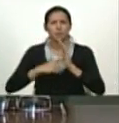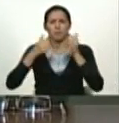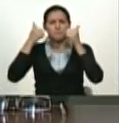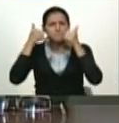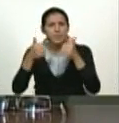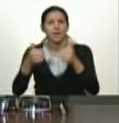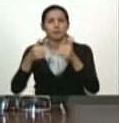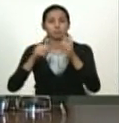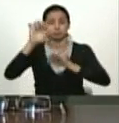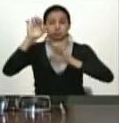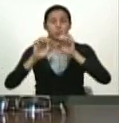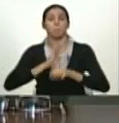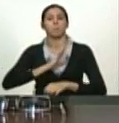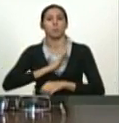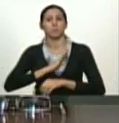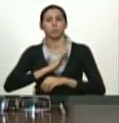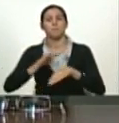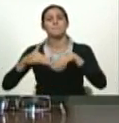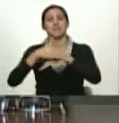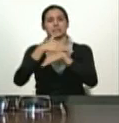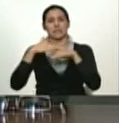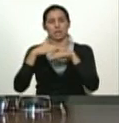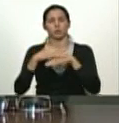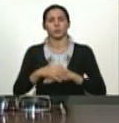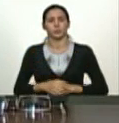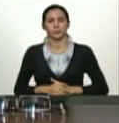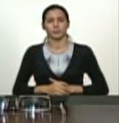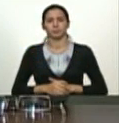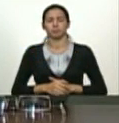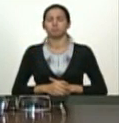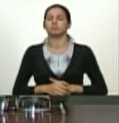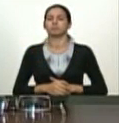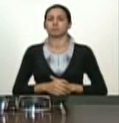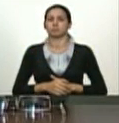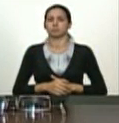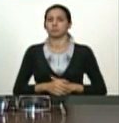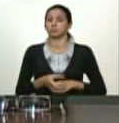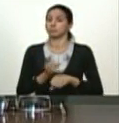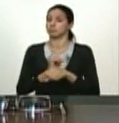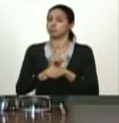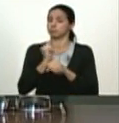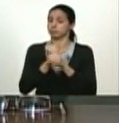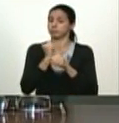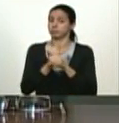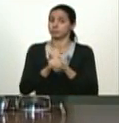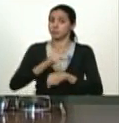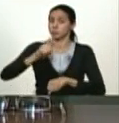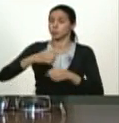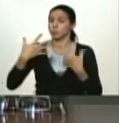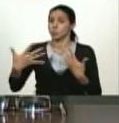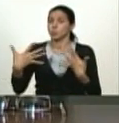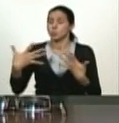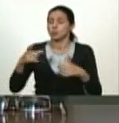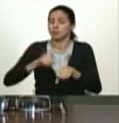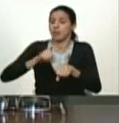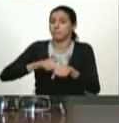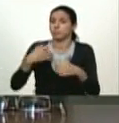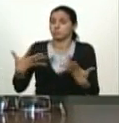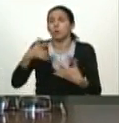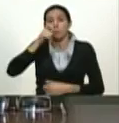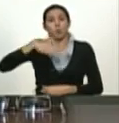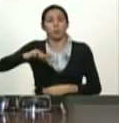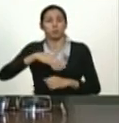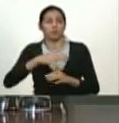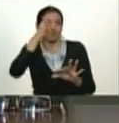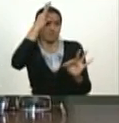y vayamos colocándonos a la altura y a la velocidad de los tiempos que nos exigen hay un pueblo que tiene